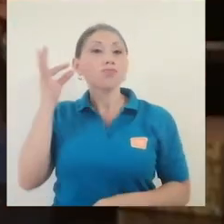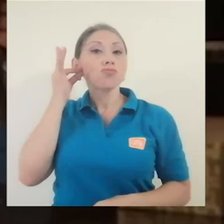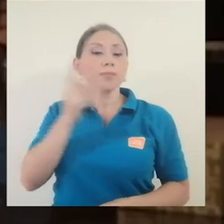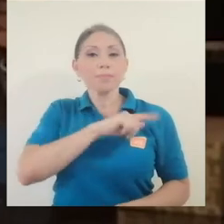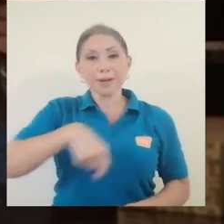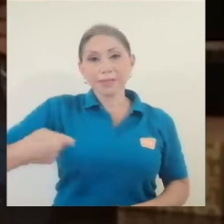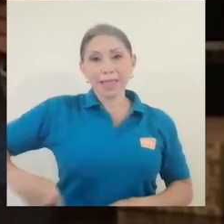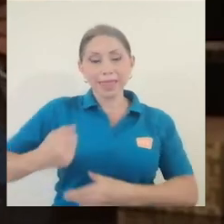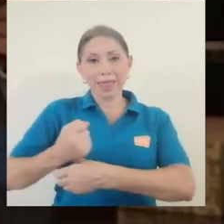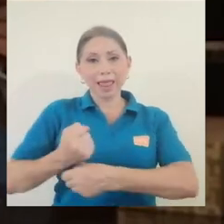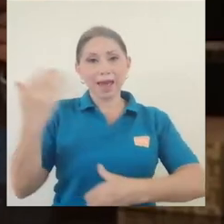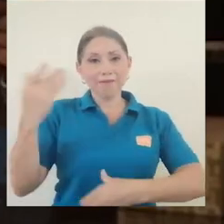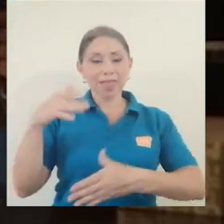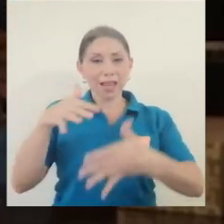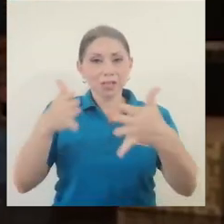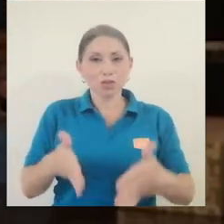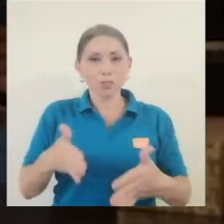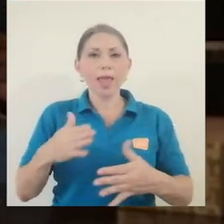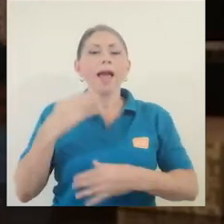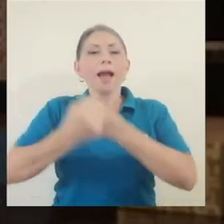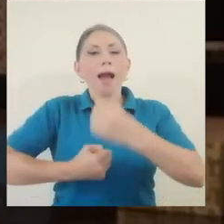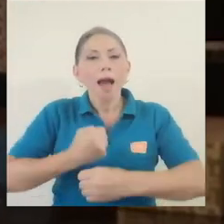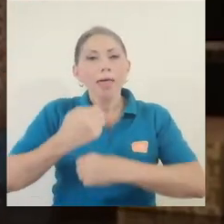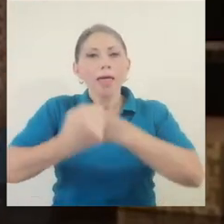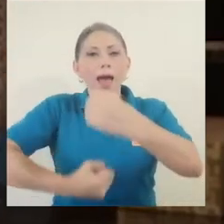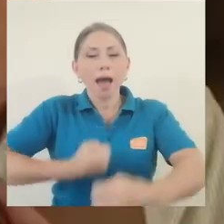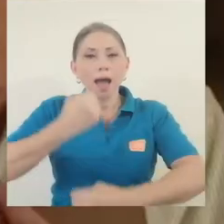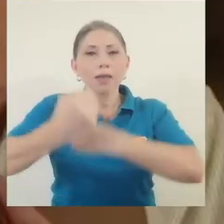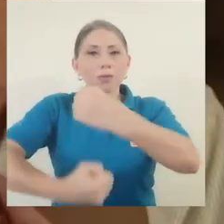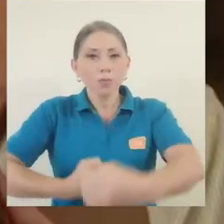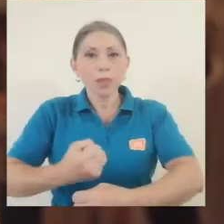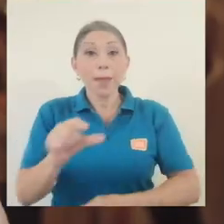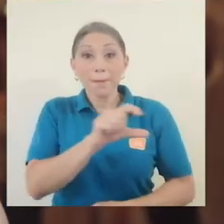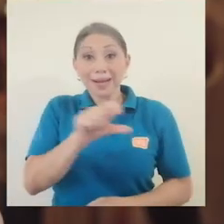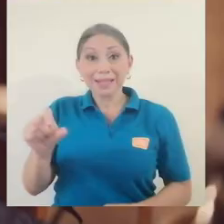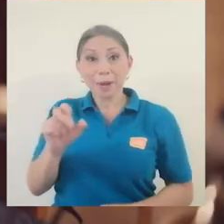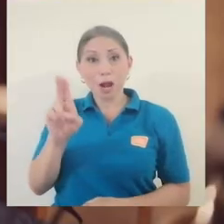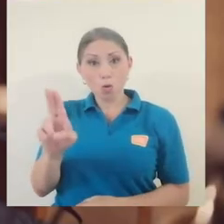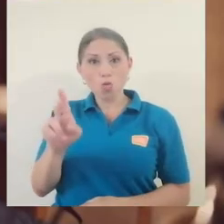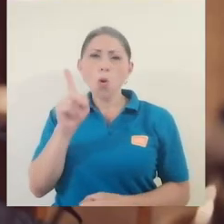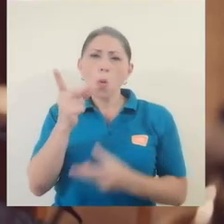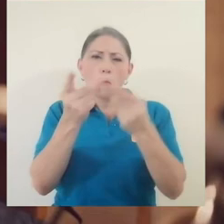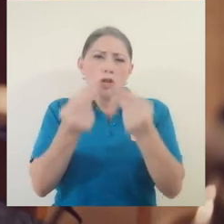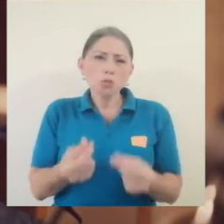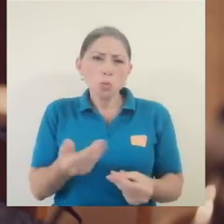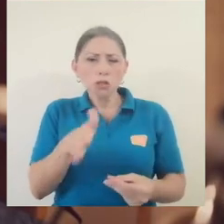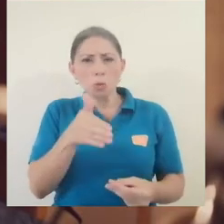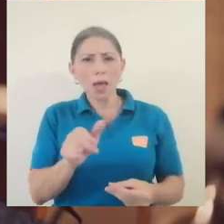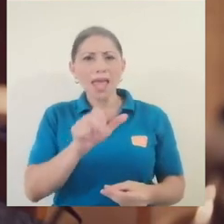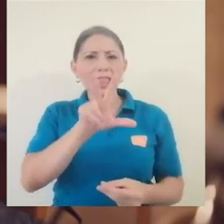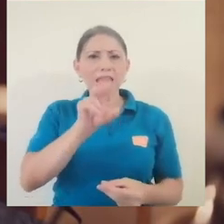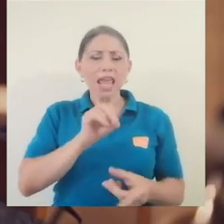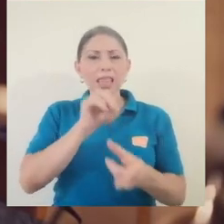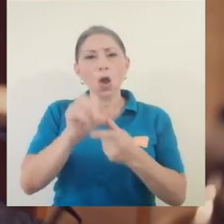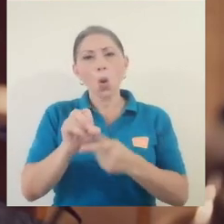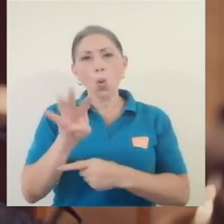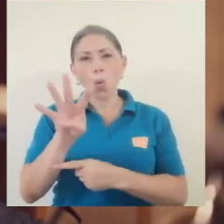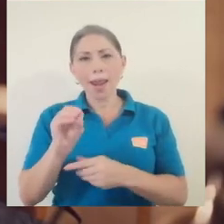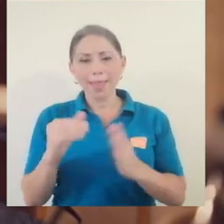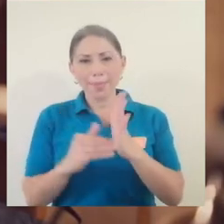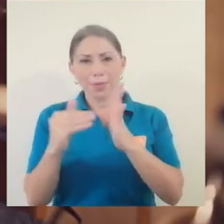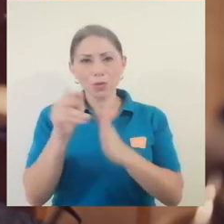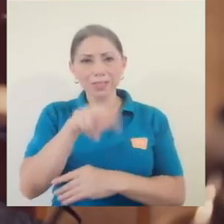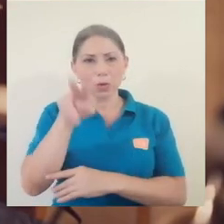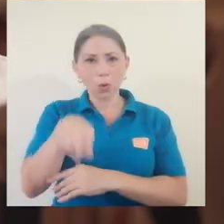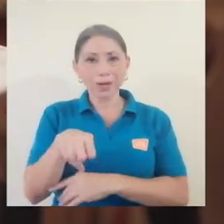Presidente de la Federación, cada año se destina para la Semana U un presupuesto que oscila entre los 30 y 40 millones de